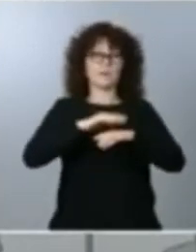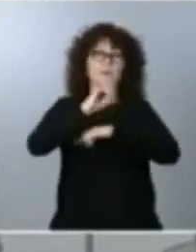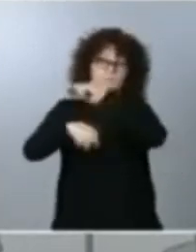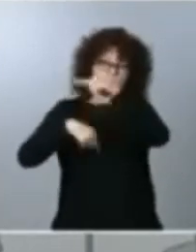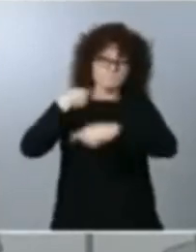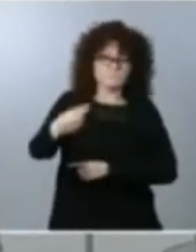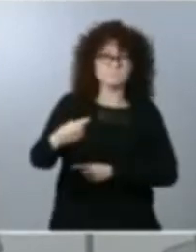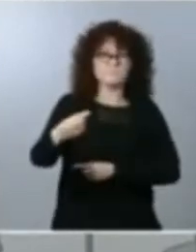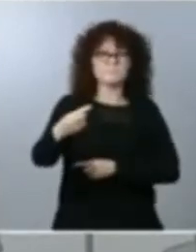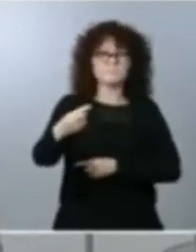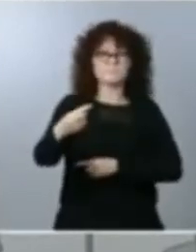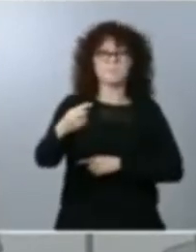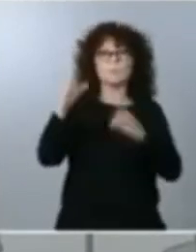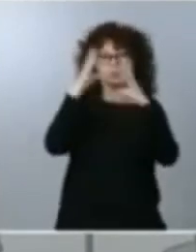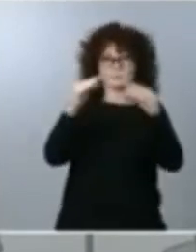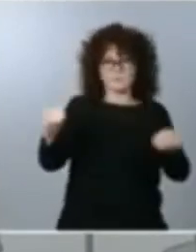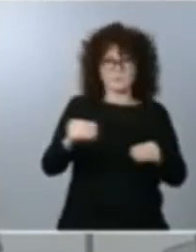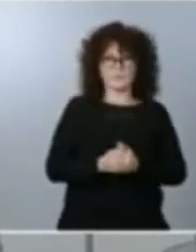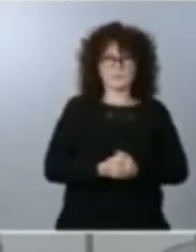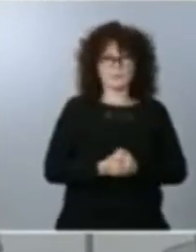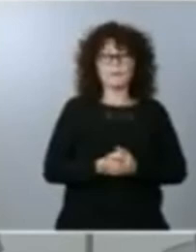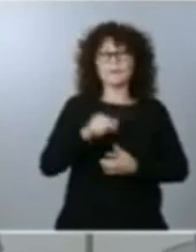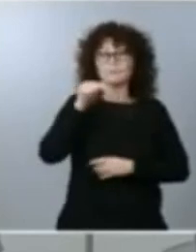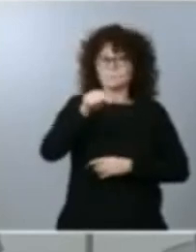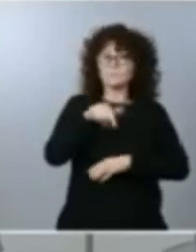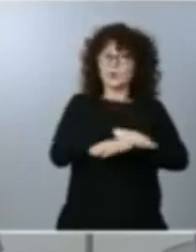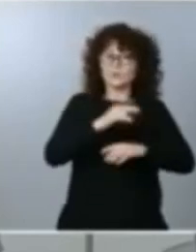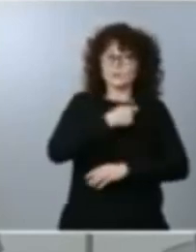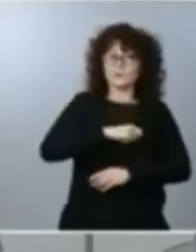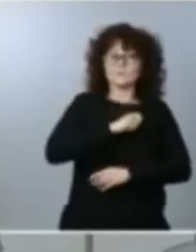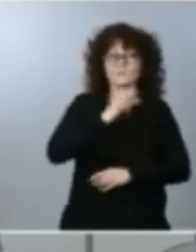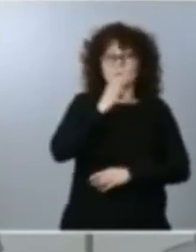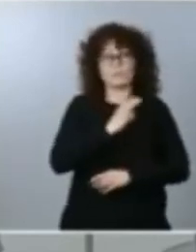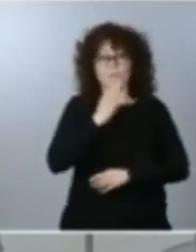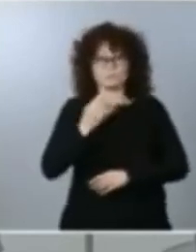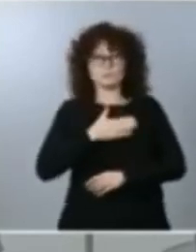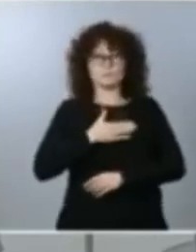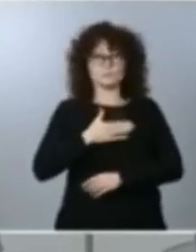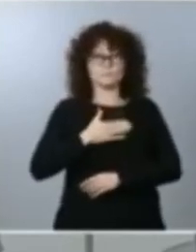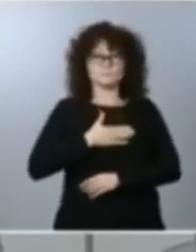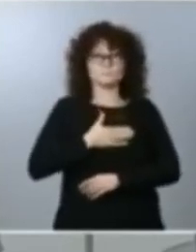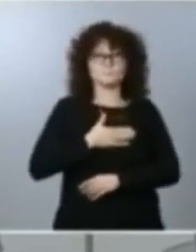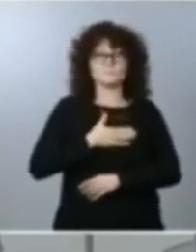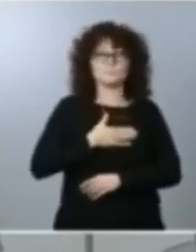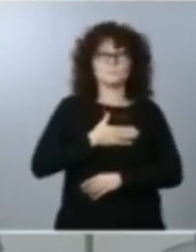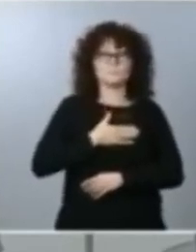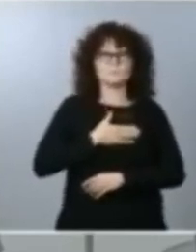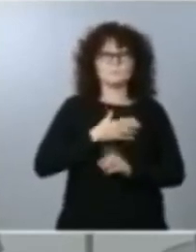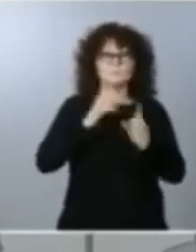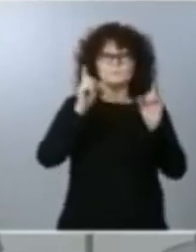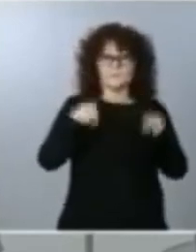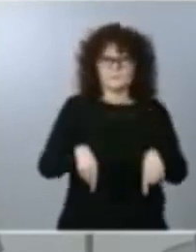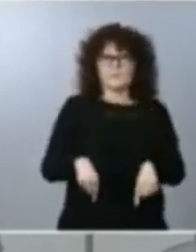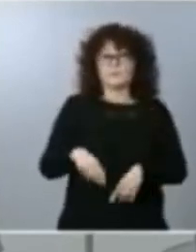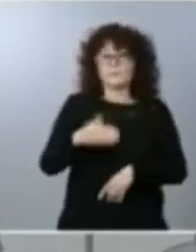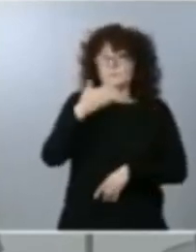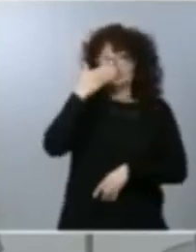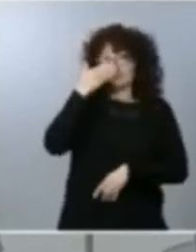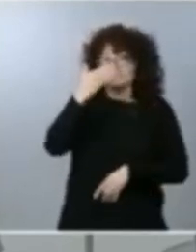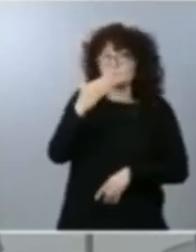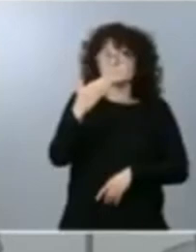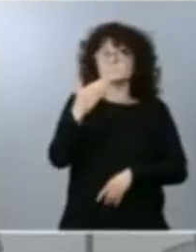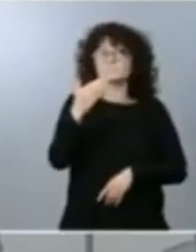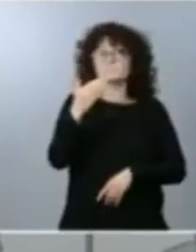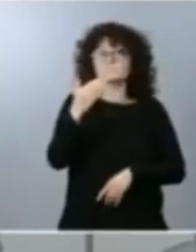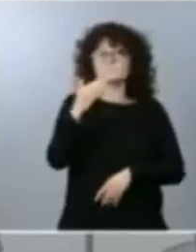universidad y ese es el compromiso del gobierno de España y creo además que en fin conecta con el sentir que todos podemos